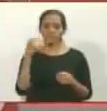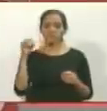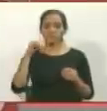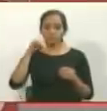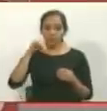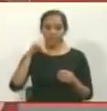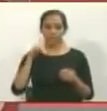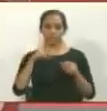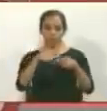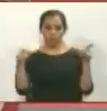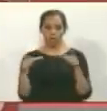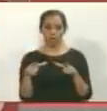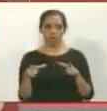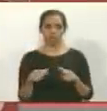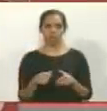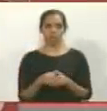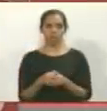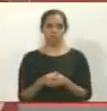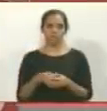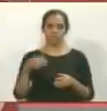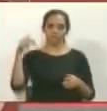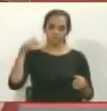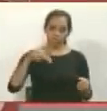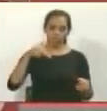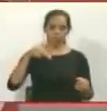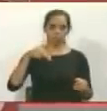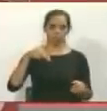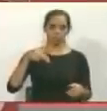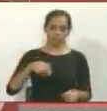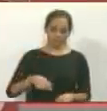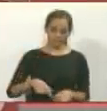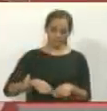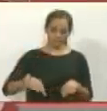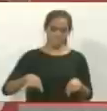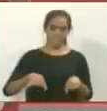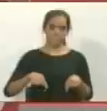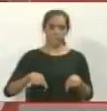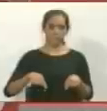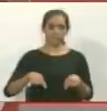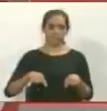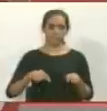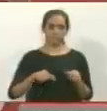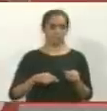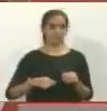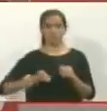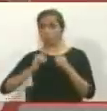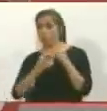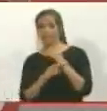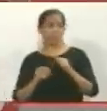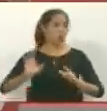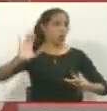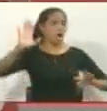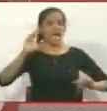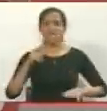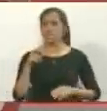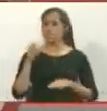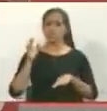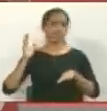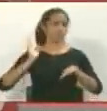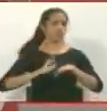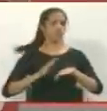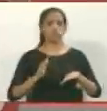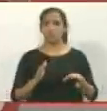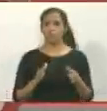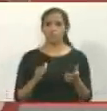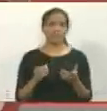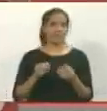del sitio, y lo hieren en una pierna. Inmediatamente salió Juanito Limaña, que ese era uno de los manifestantes de él,